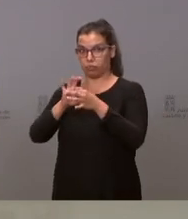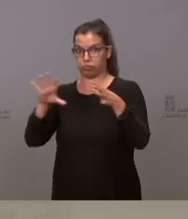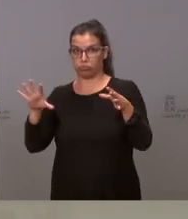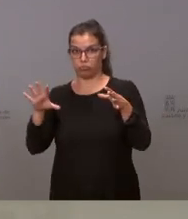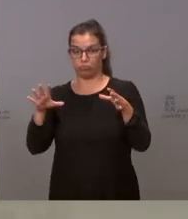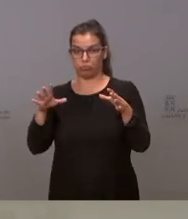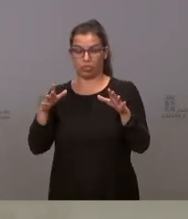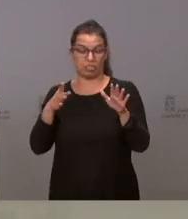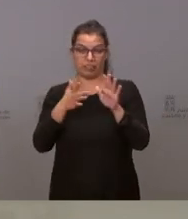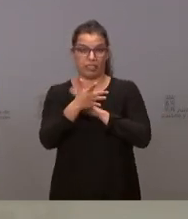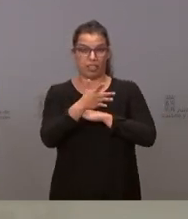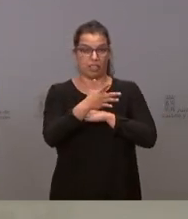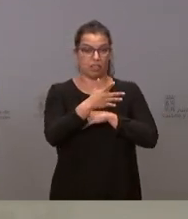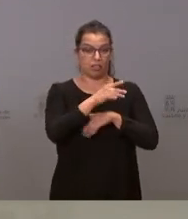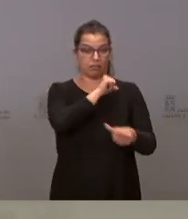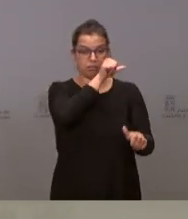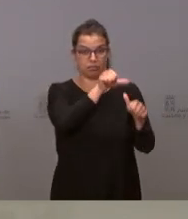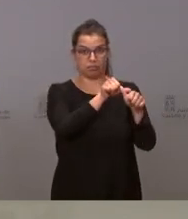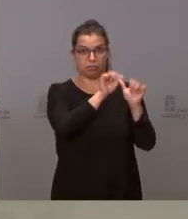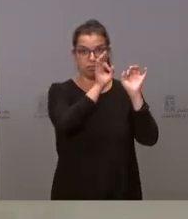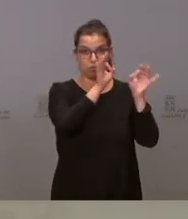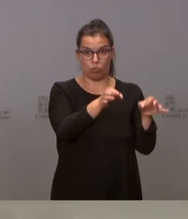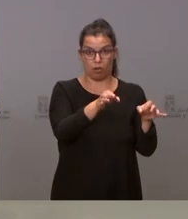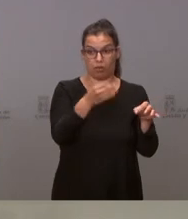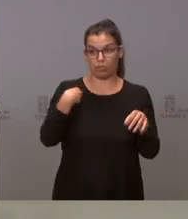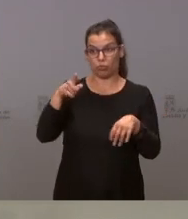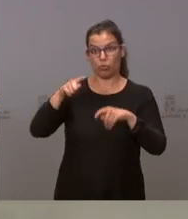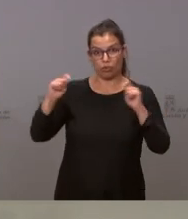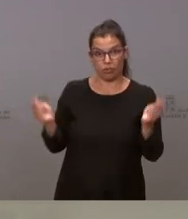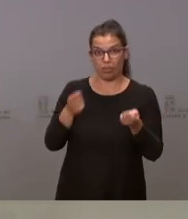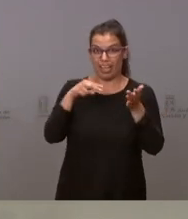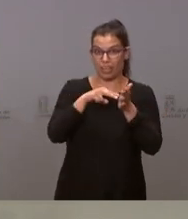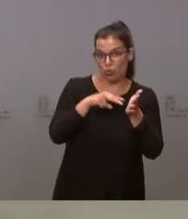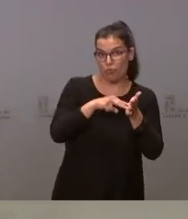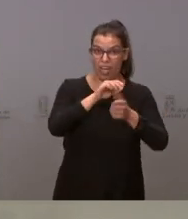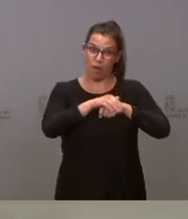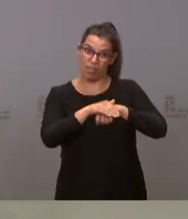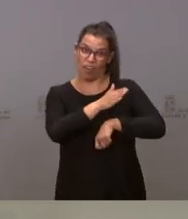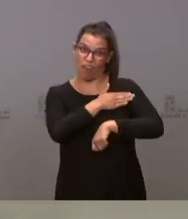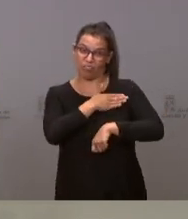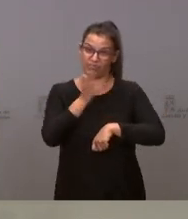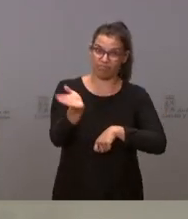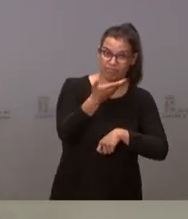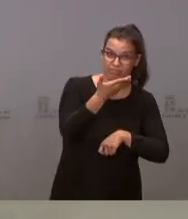lo que usted decía en la campaña, los enchufismos y los amiguismos en estas